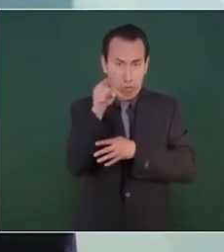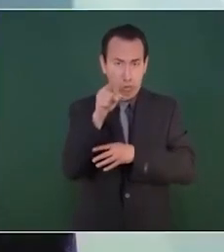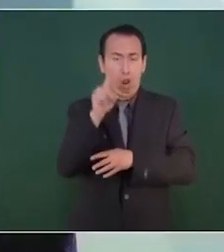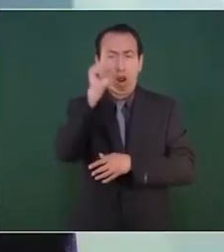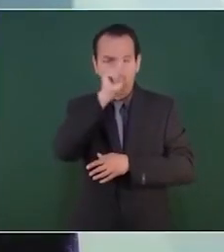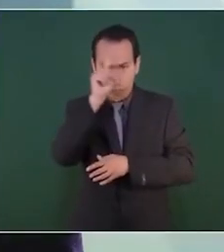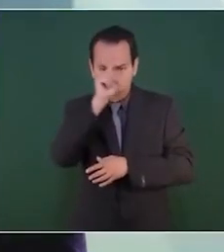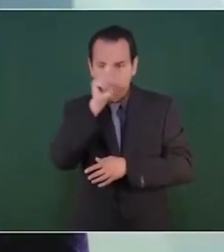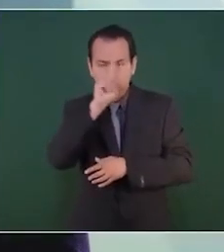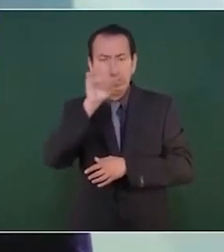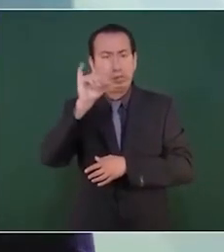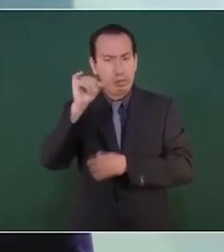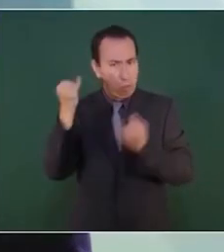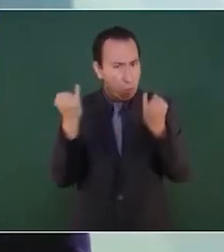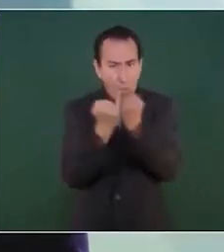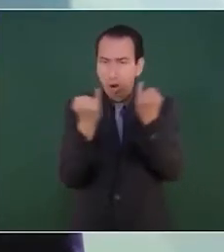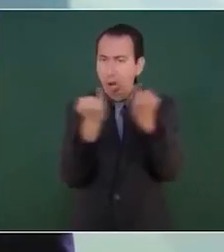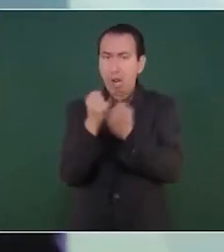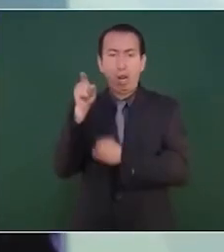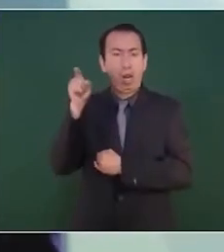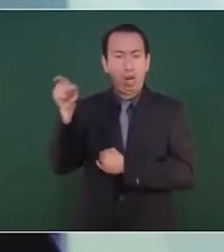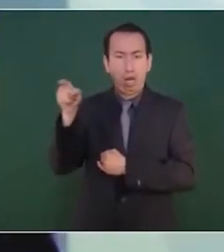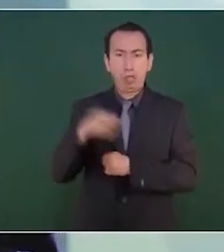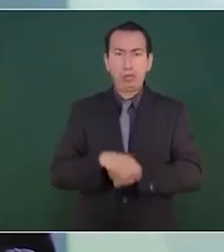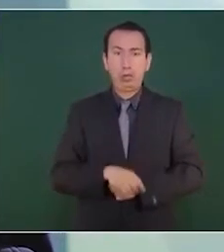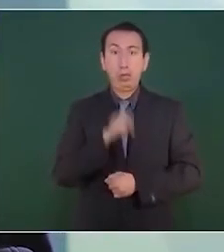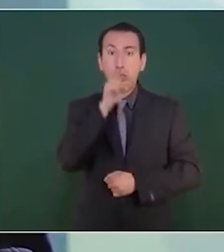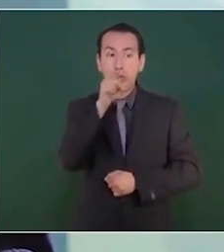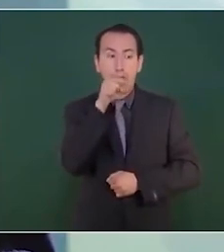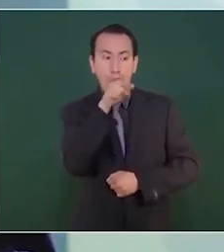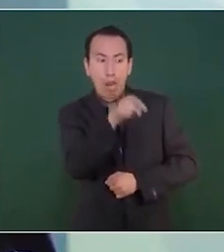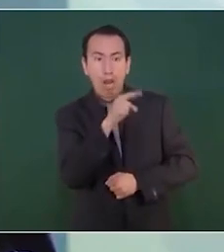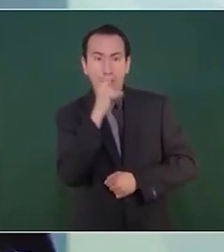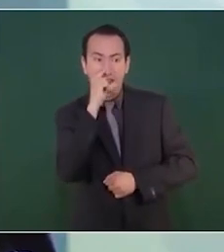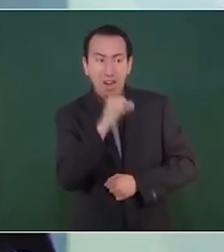que no sean tapadera